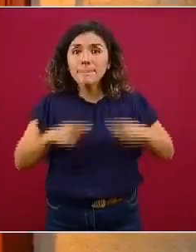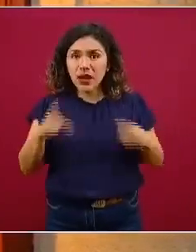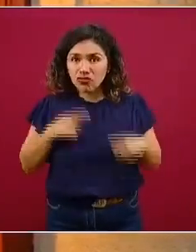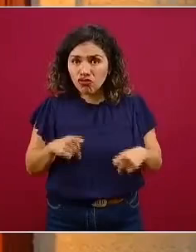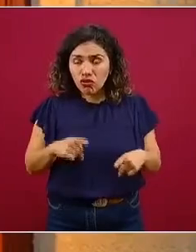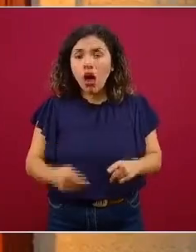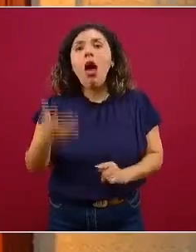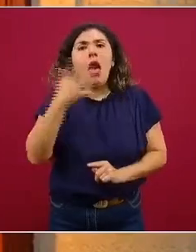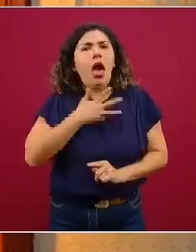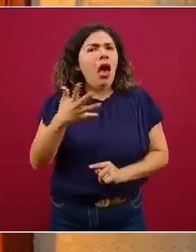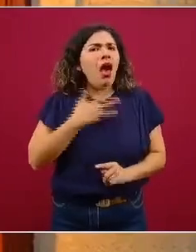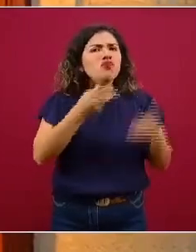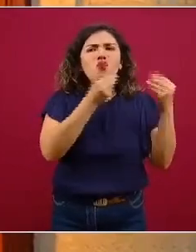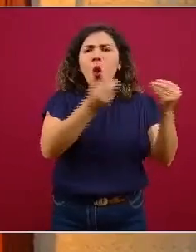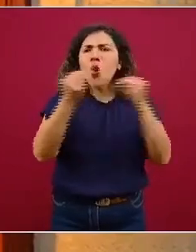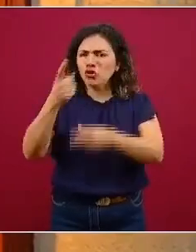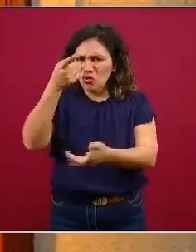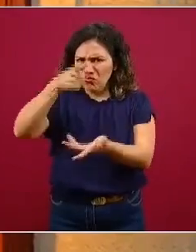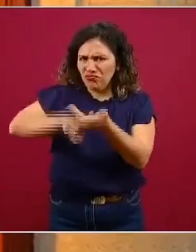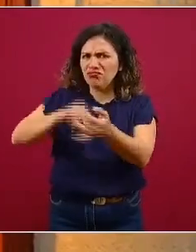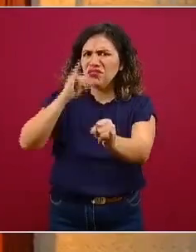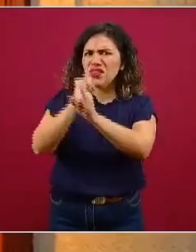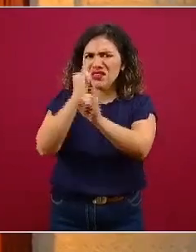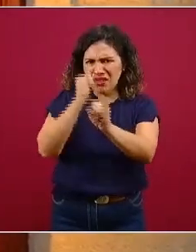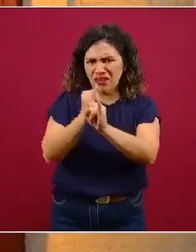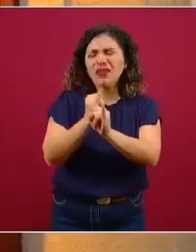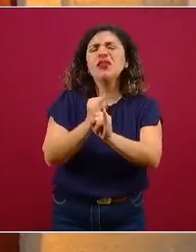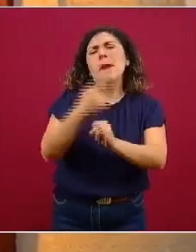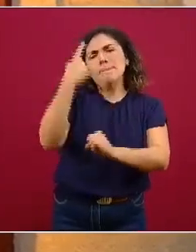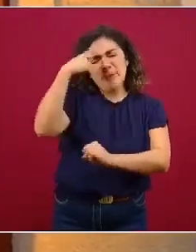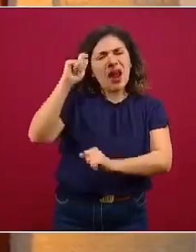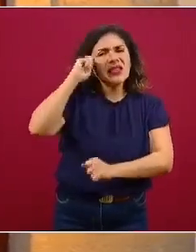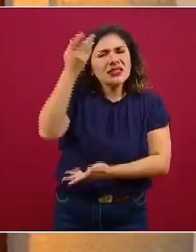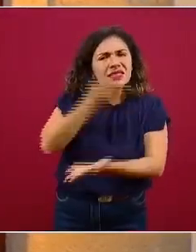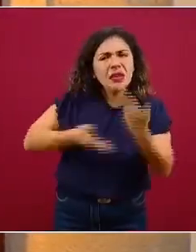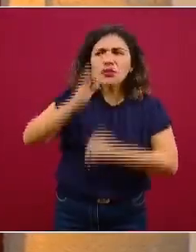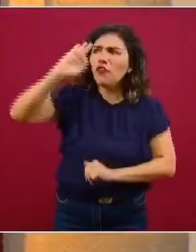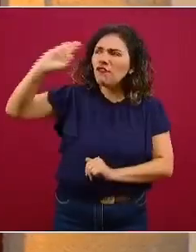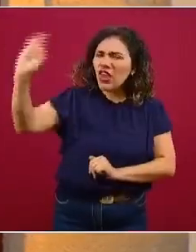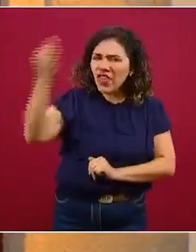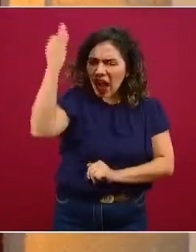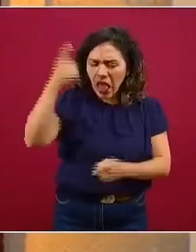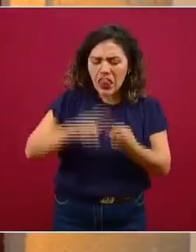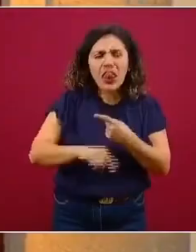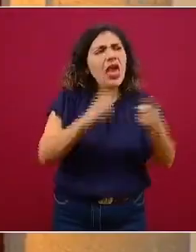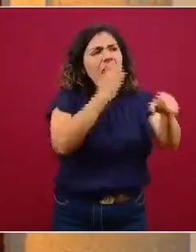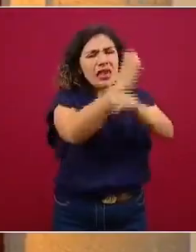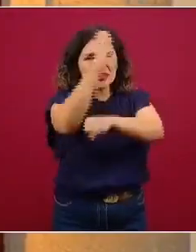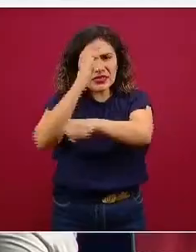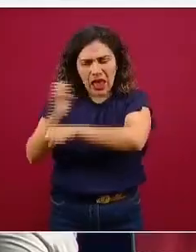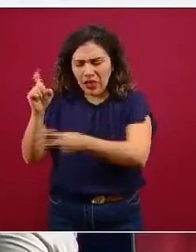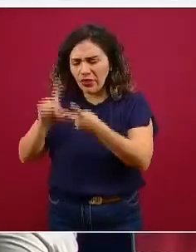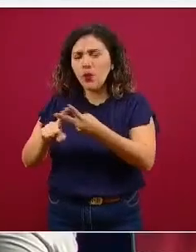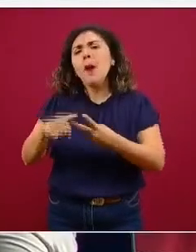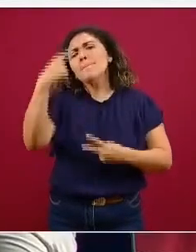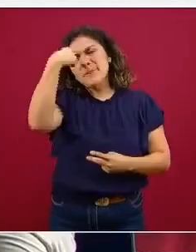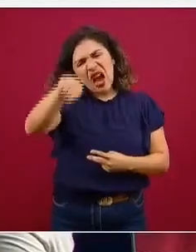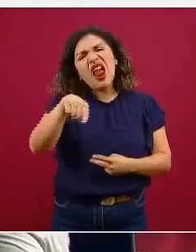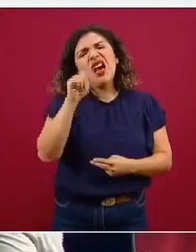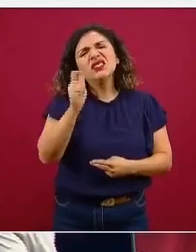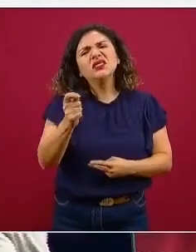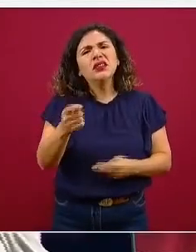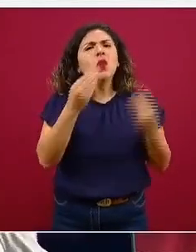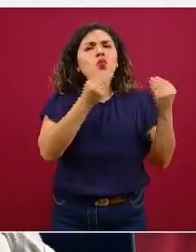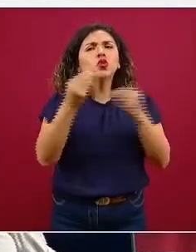Existen muchísimas páginas, tanto de los servicios federales pero también estatales, acerca de